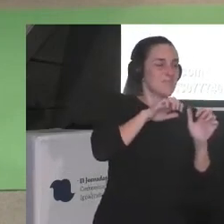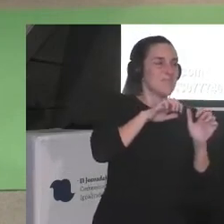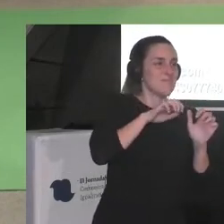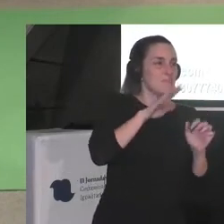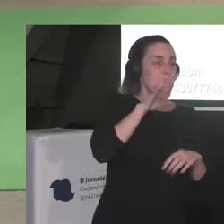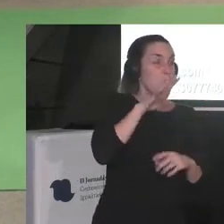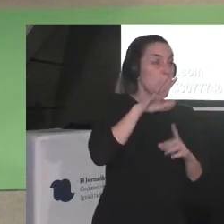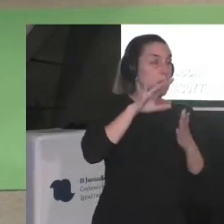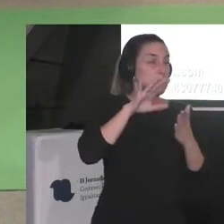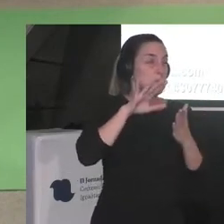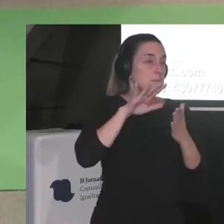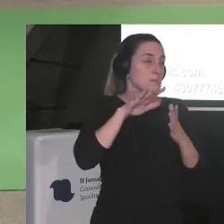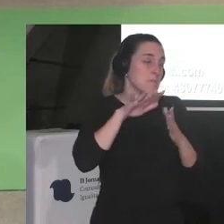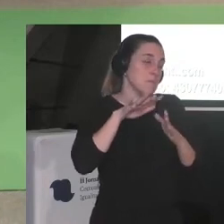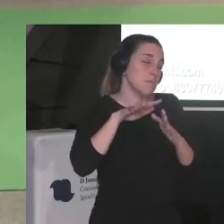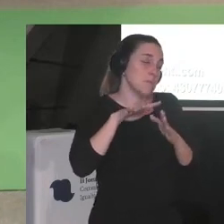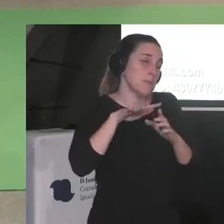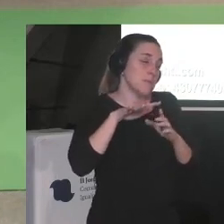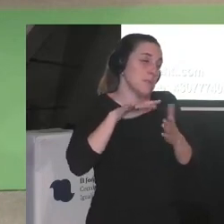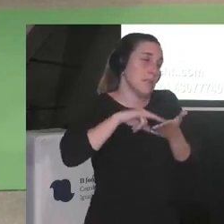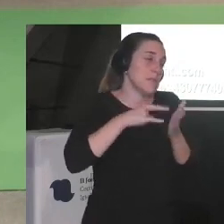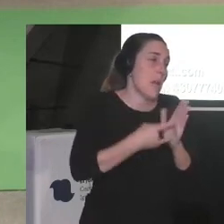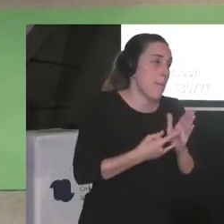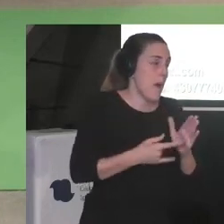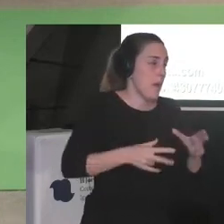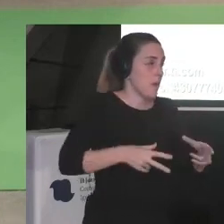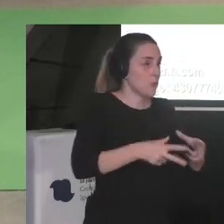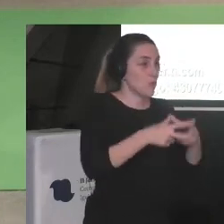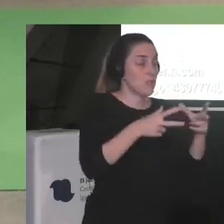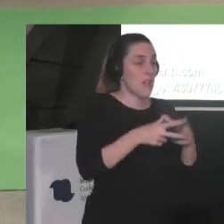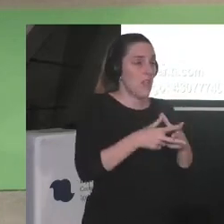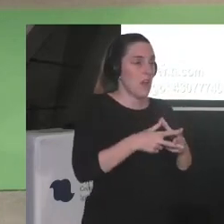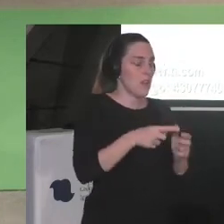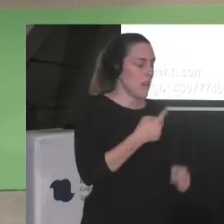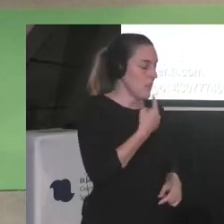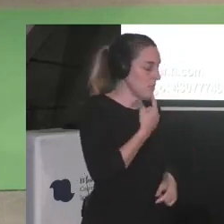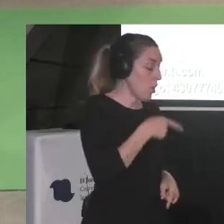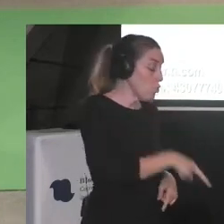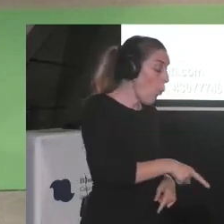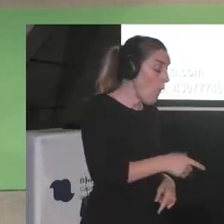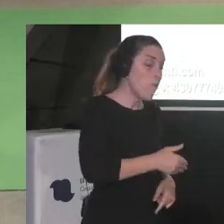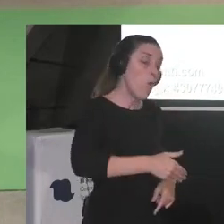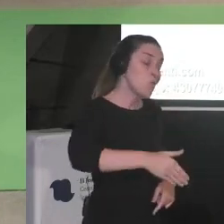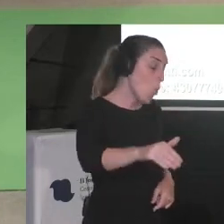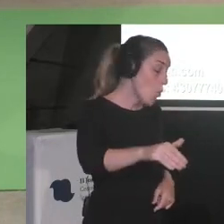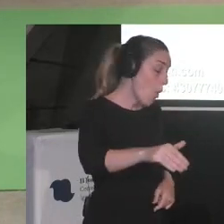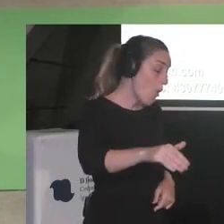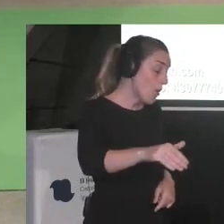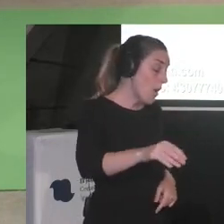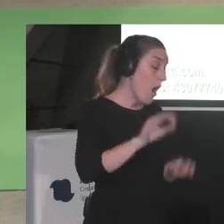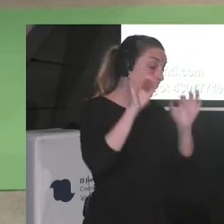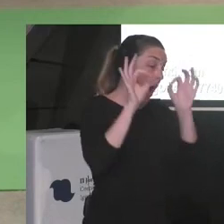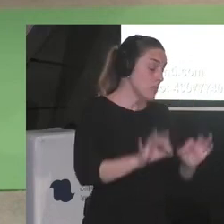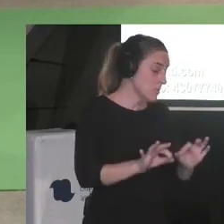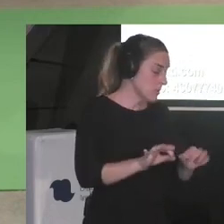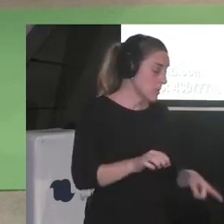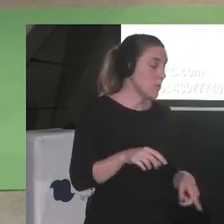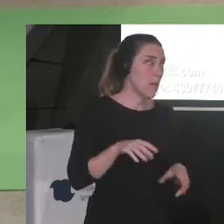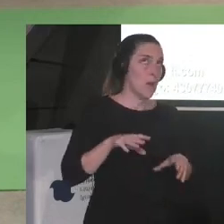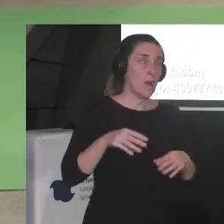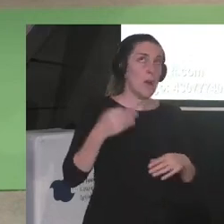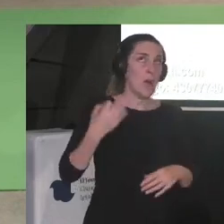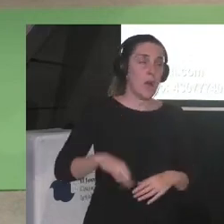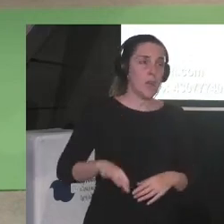sistema la sociedad los maestros te dicen ¿a dónde tienes que estar? ¿no? ¿a qué lugar perteneces de esta